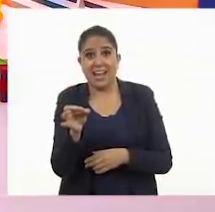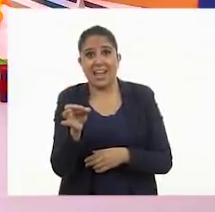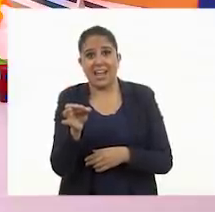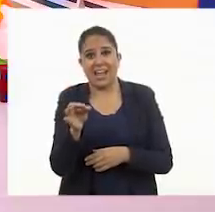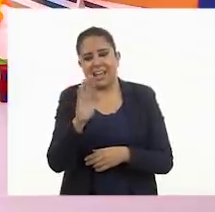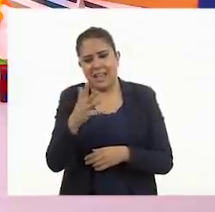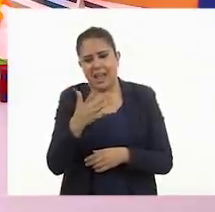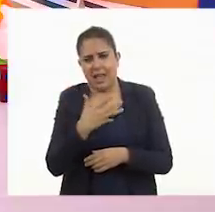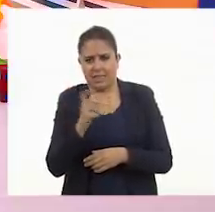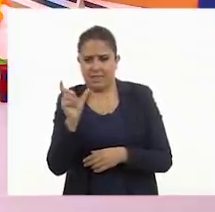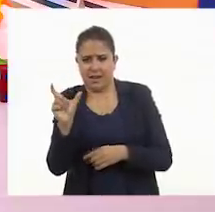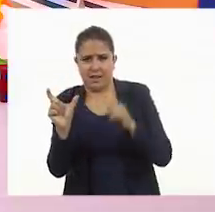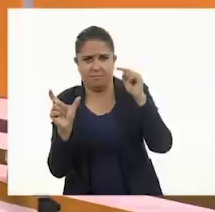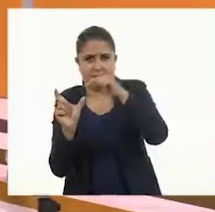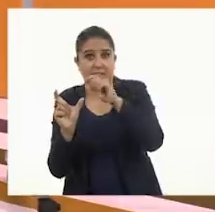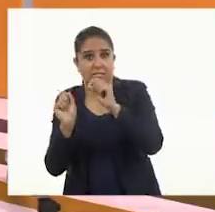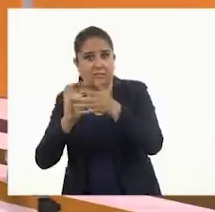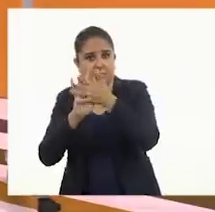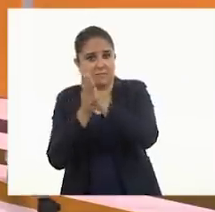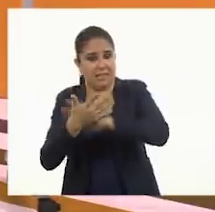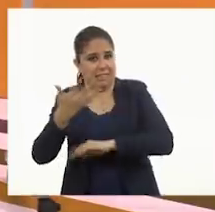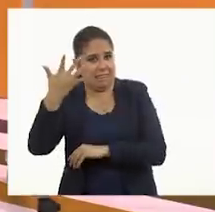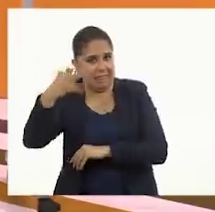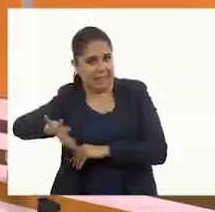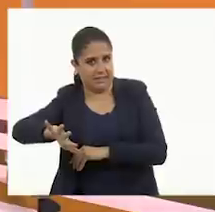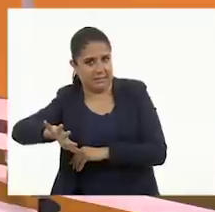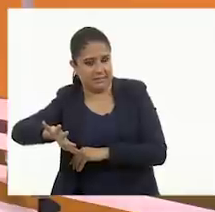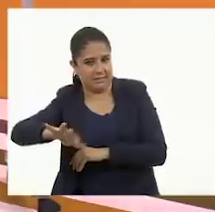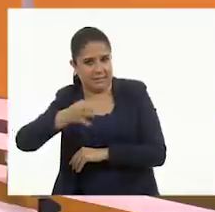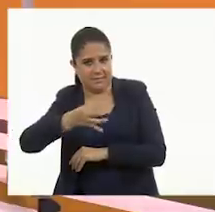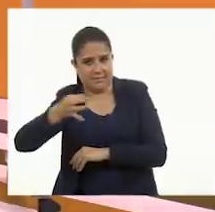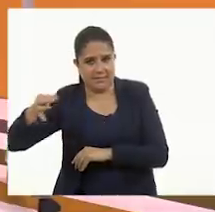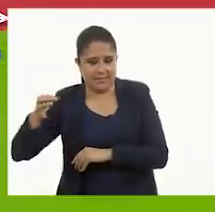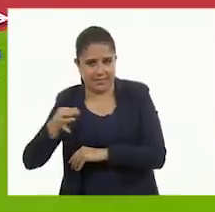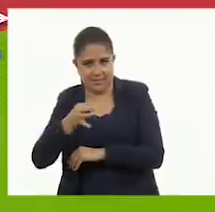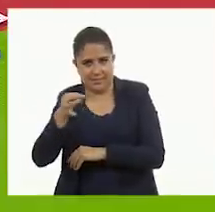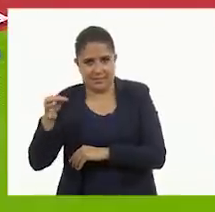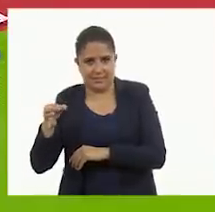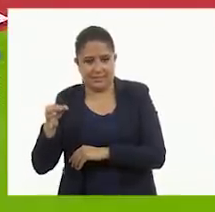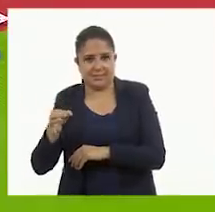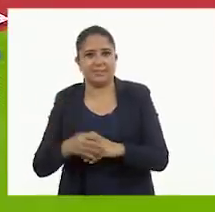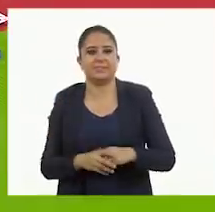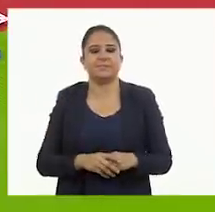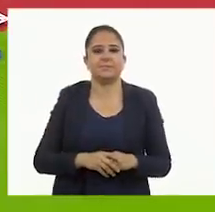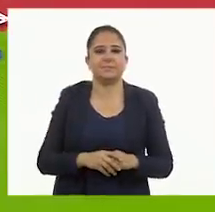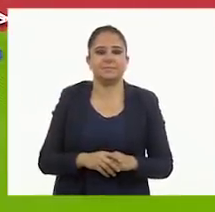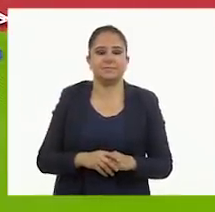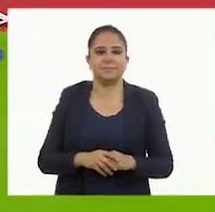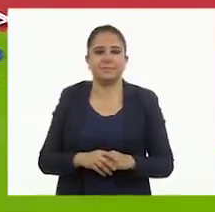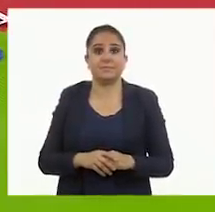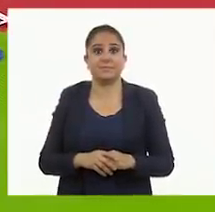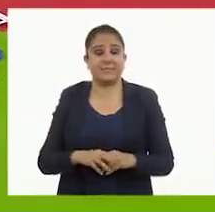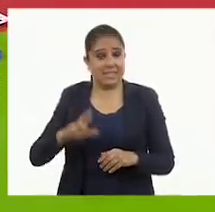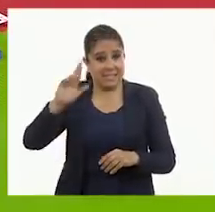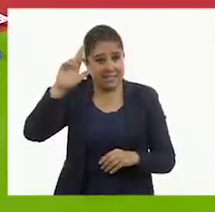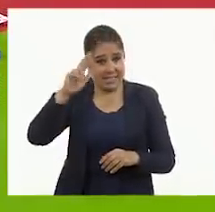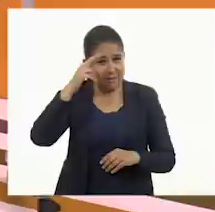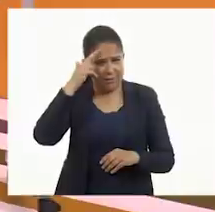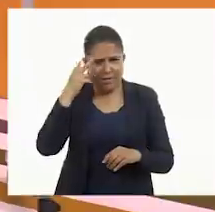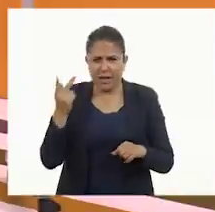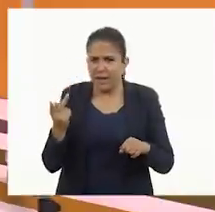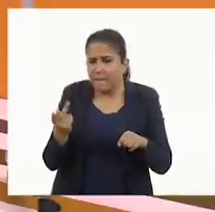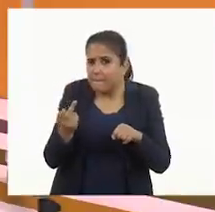tienes una tarjeta que representa a las diez fichitas. Un tablero. Ya tienes un tablero completo. Mmm. ¿Recuerdan qué